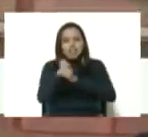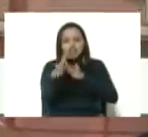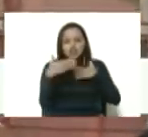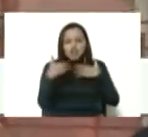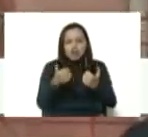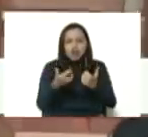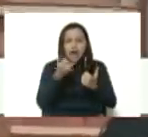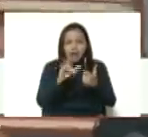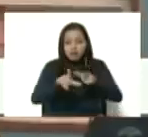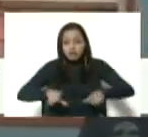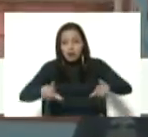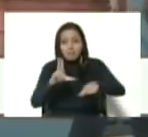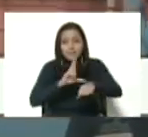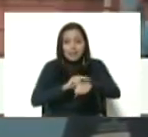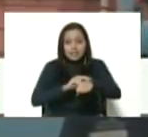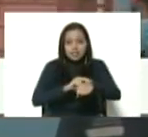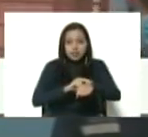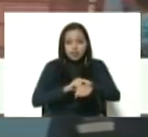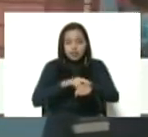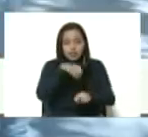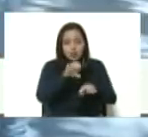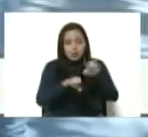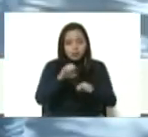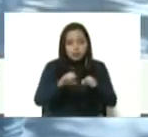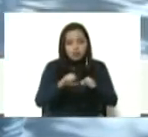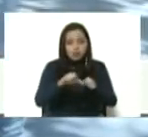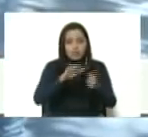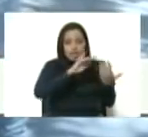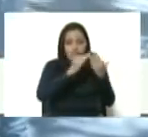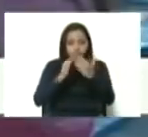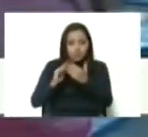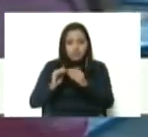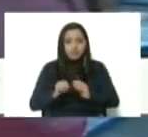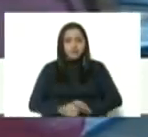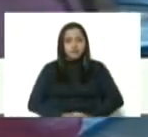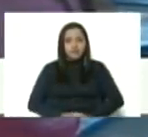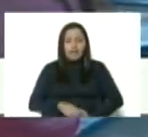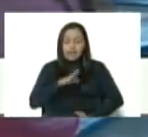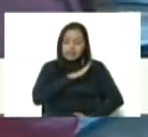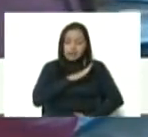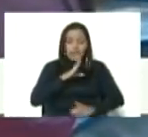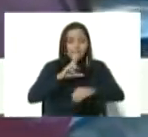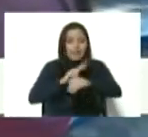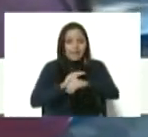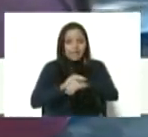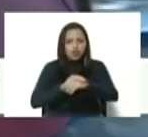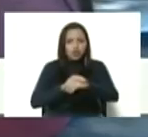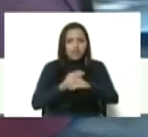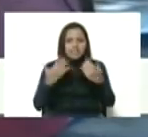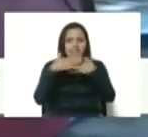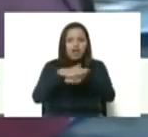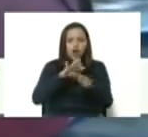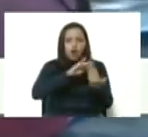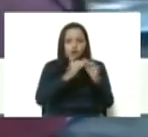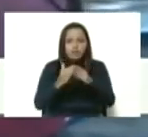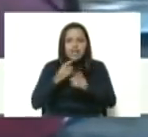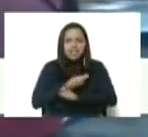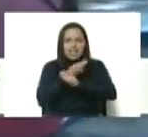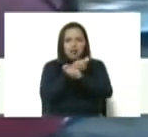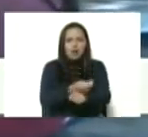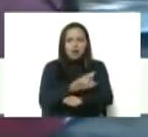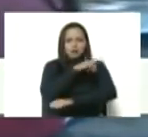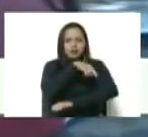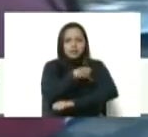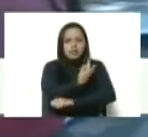consultorio médico popular, que es parte de la red comunal. Acá tenemos médicos integrales comunitarios, gradados en la nueva